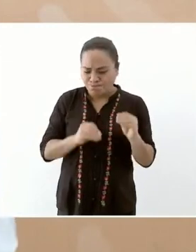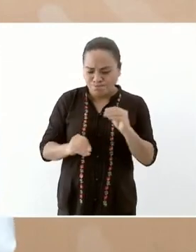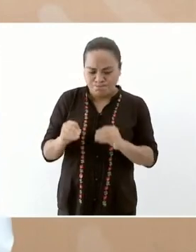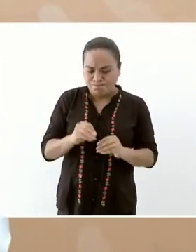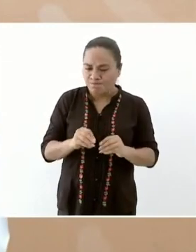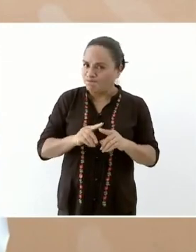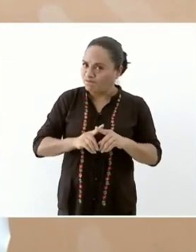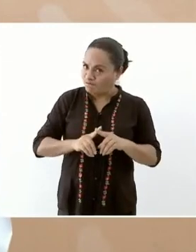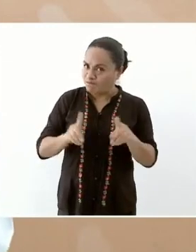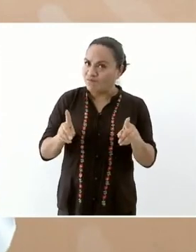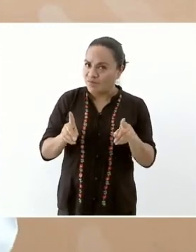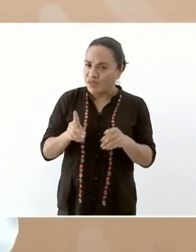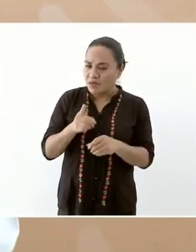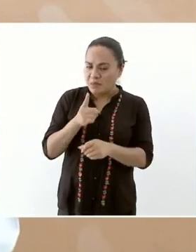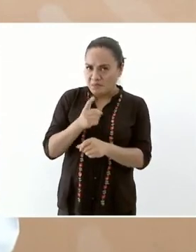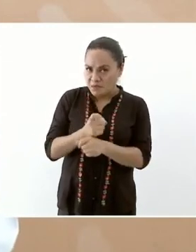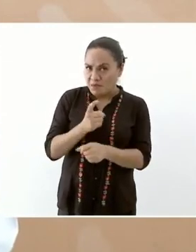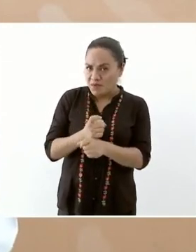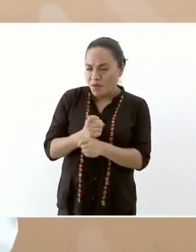se hace un censo